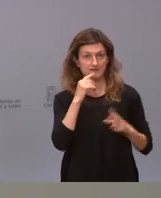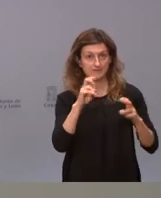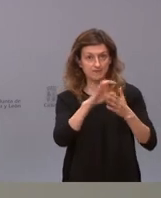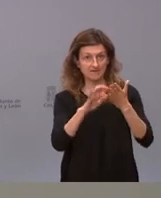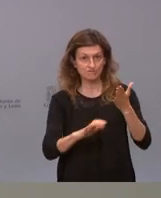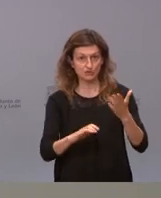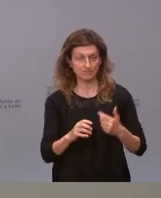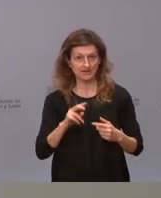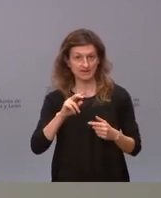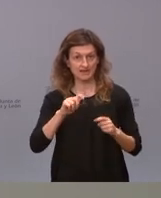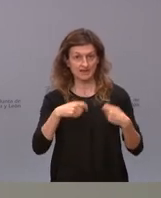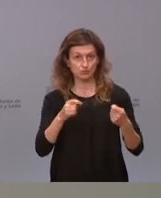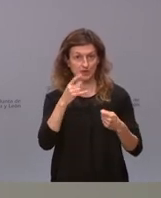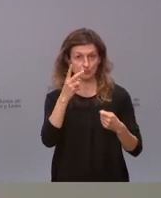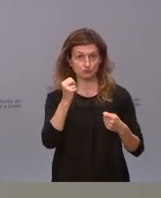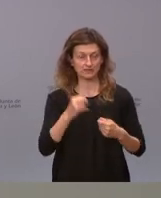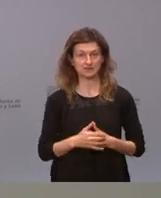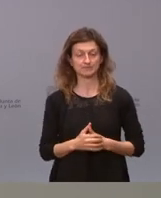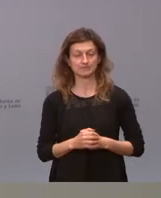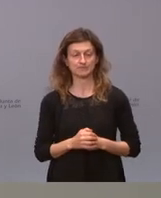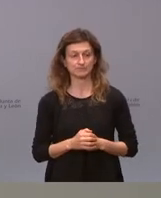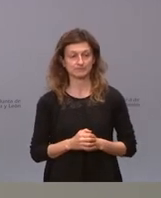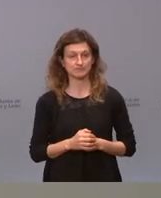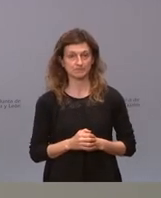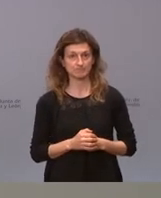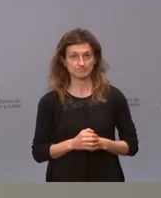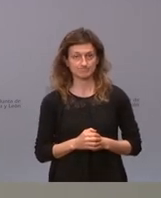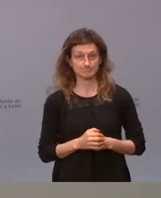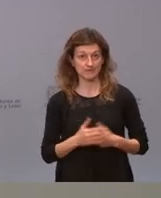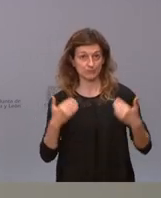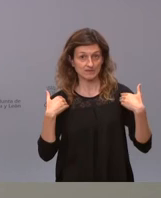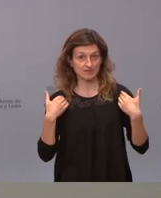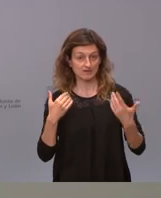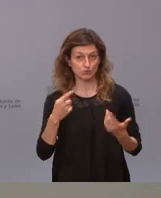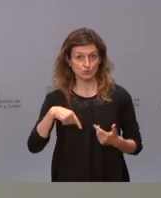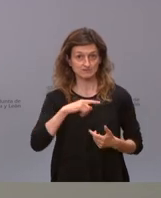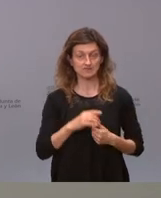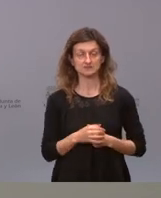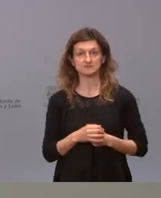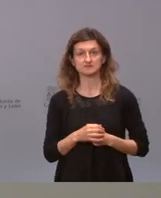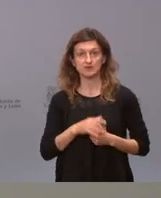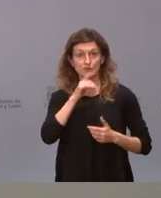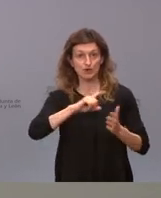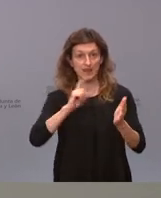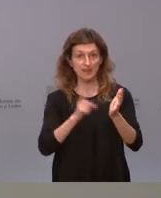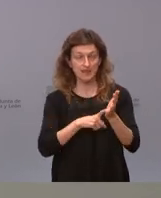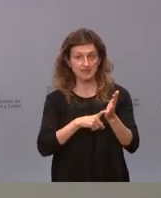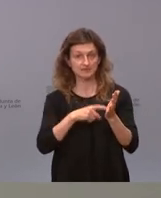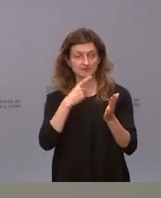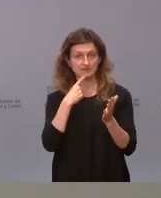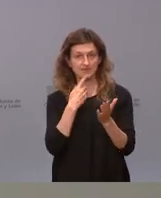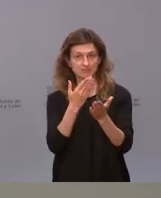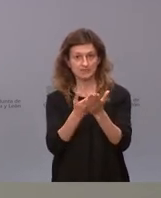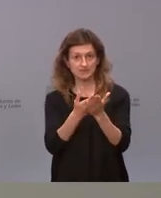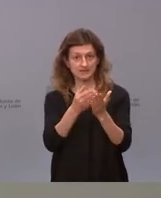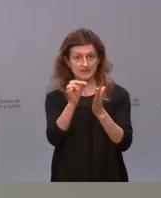de la red natura 2000 aun en las que son del gobierno de España y las de menos son nuestras es aplicación estricta de la ley aplicación estricta de los criterios